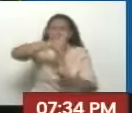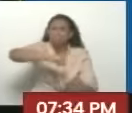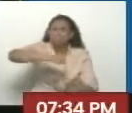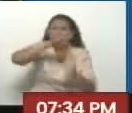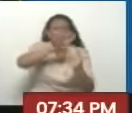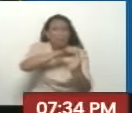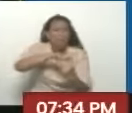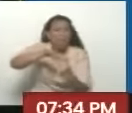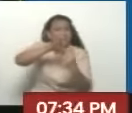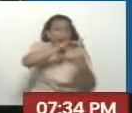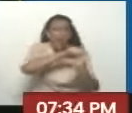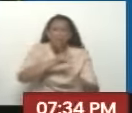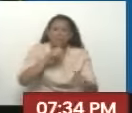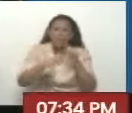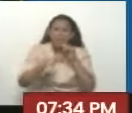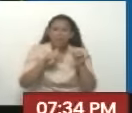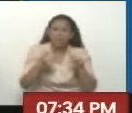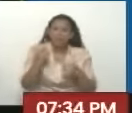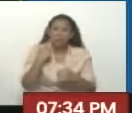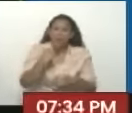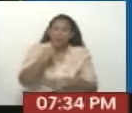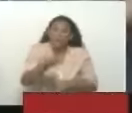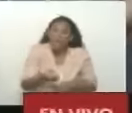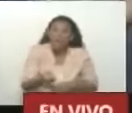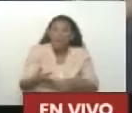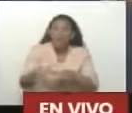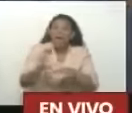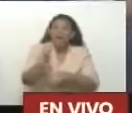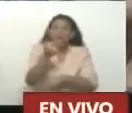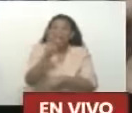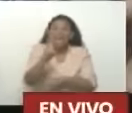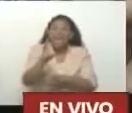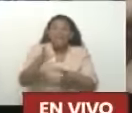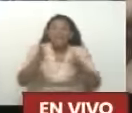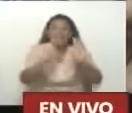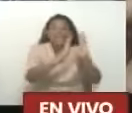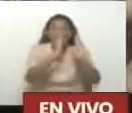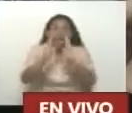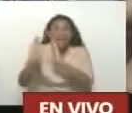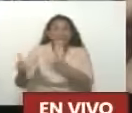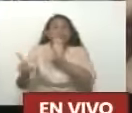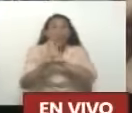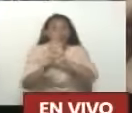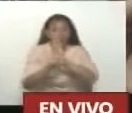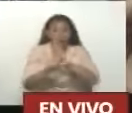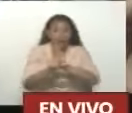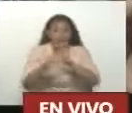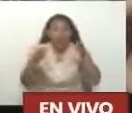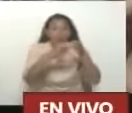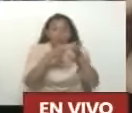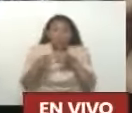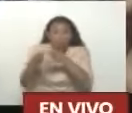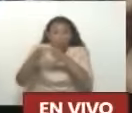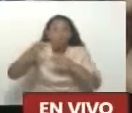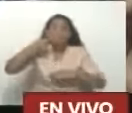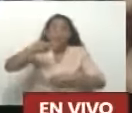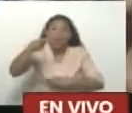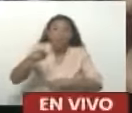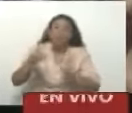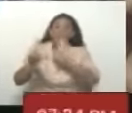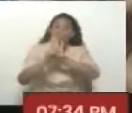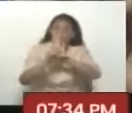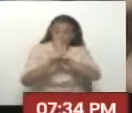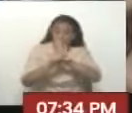Pero no quieren decir Que nosotros tenemos 13 tarjetas Legales Como ha ocurrido En otras elecciones